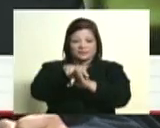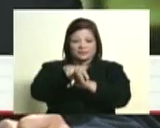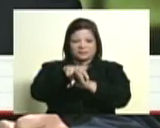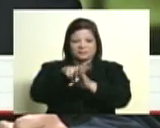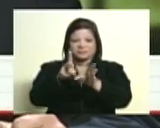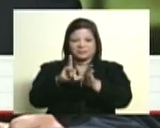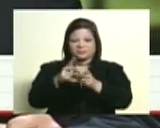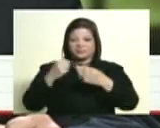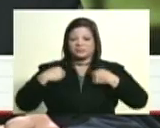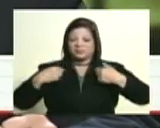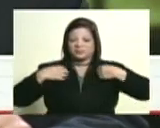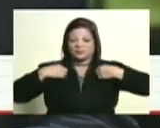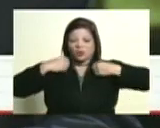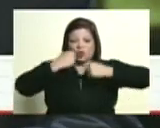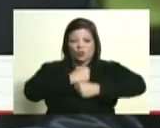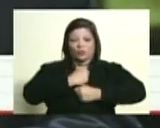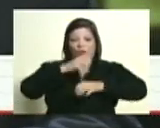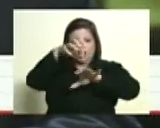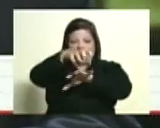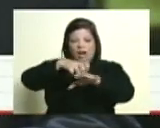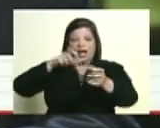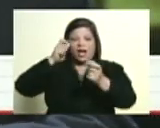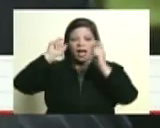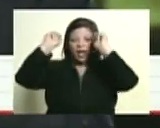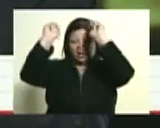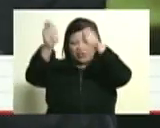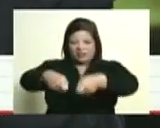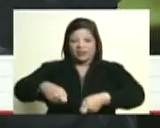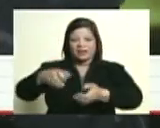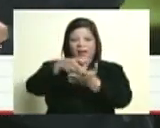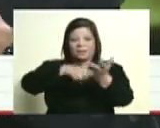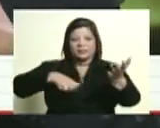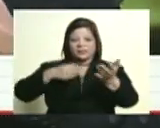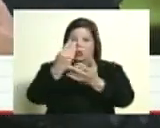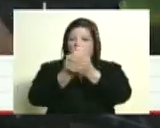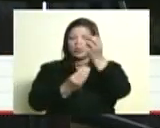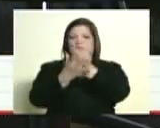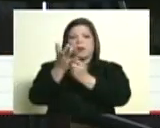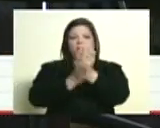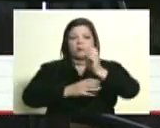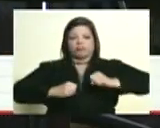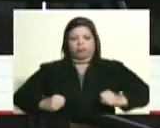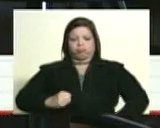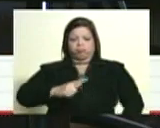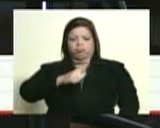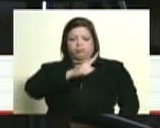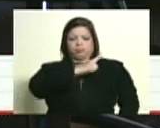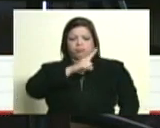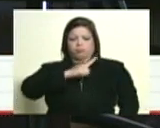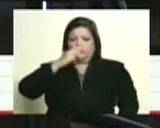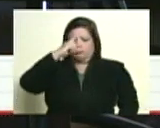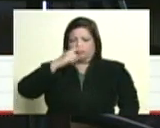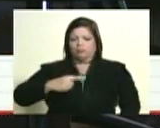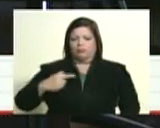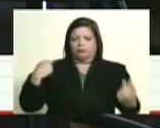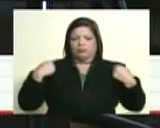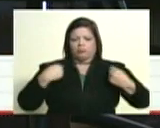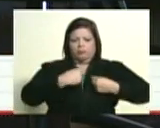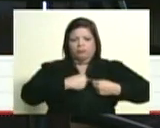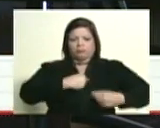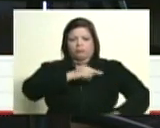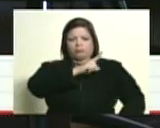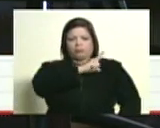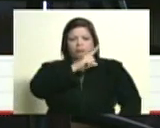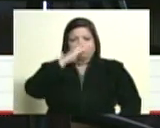vestido de campesino, algunos que lo tenían con los guantes blancos y el uniforme de gala, y todo eso pareciera ser, digamos,